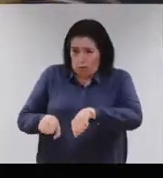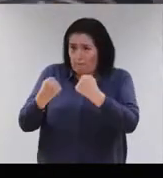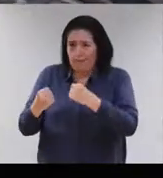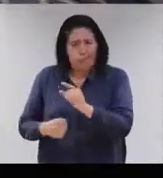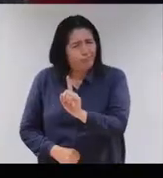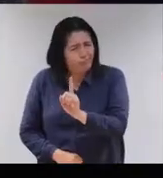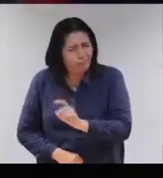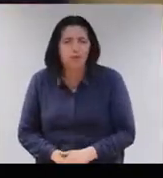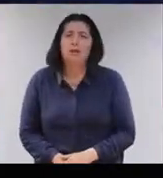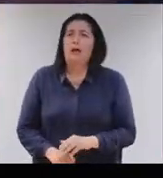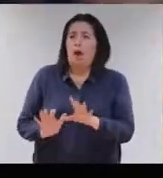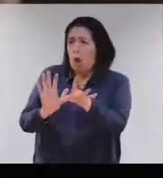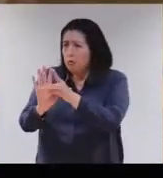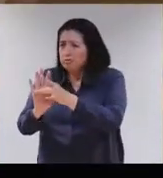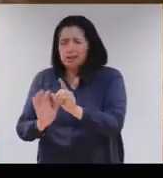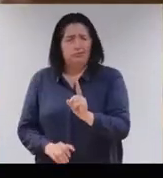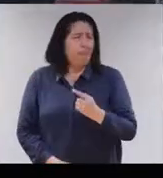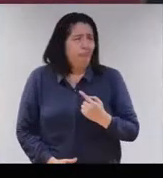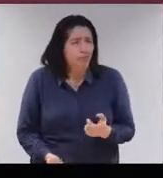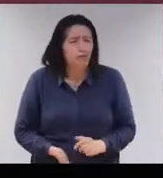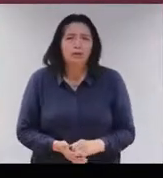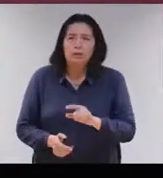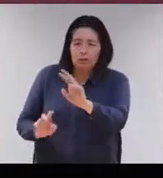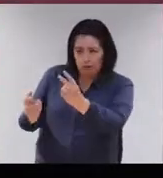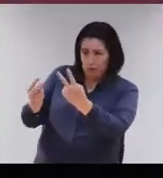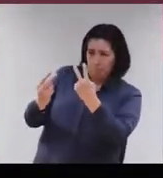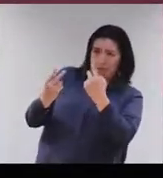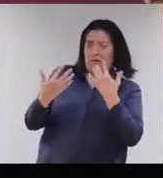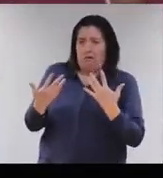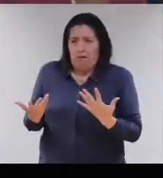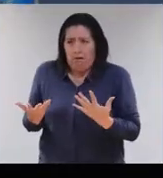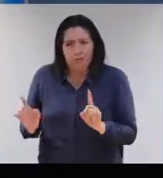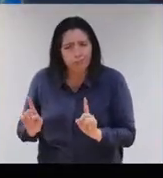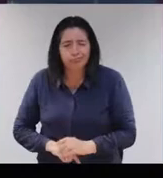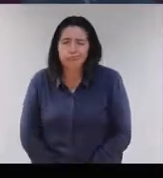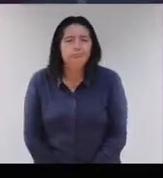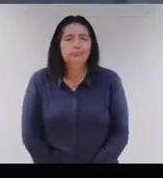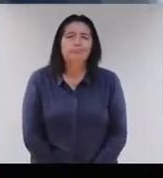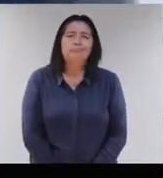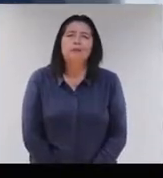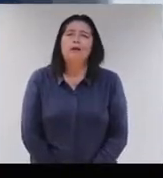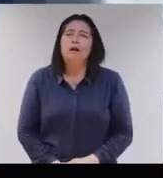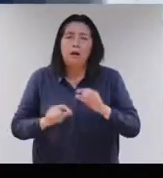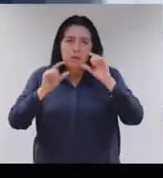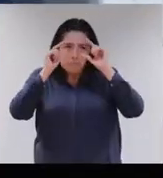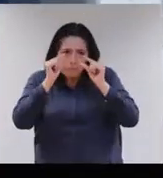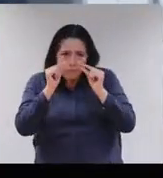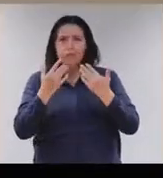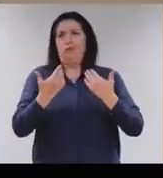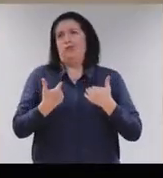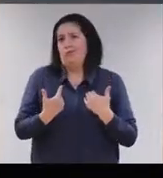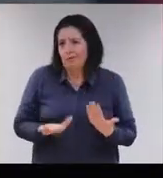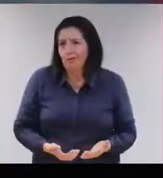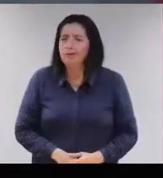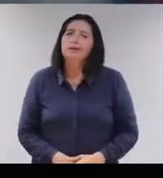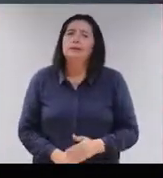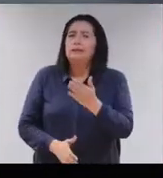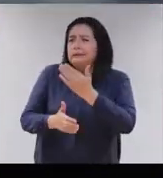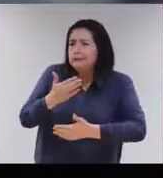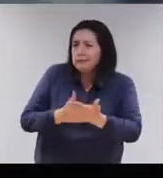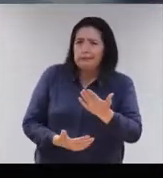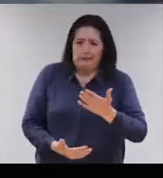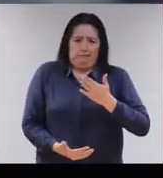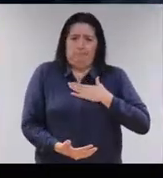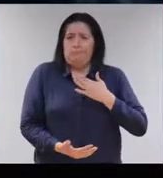a romper. No se contagie. No te quedes con la primera impresión. El que ve poco soy yo. Que la